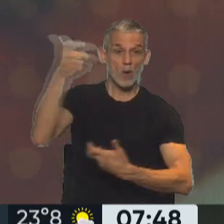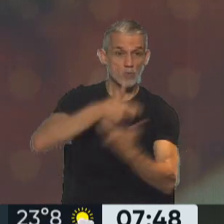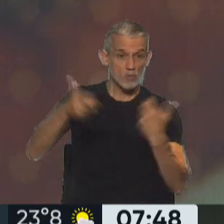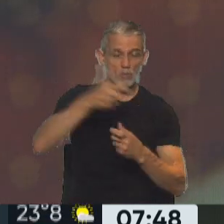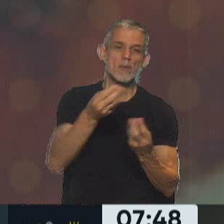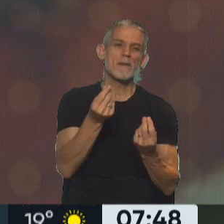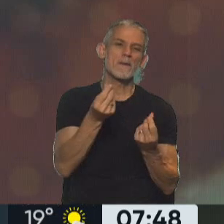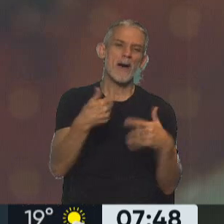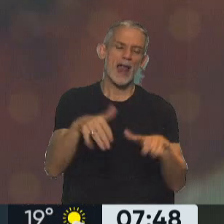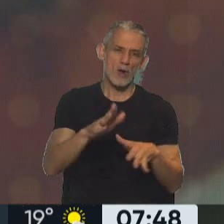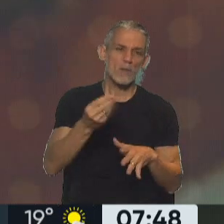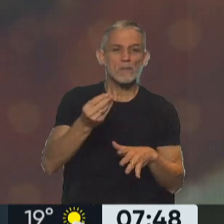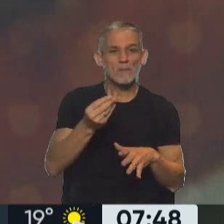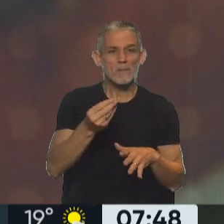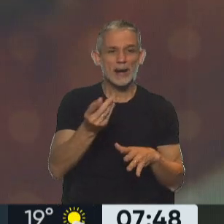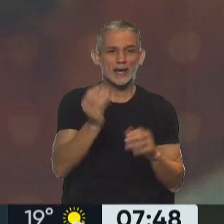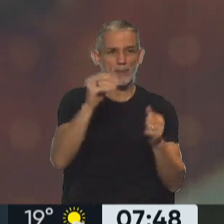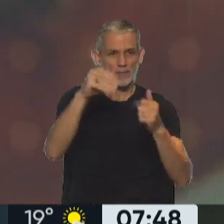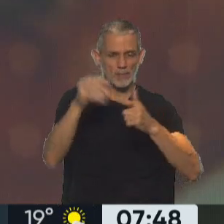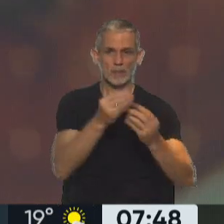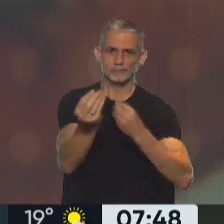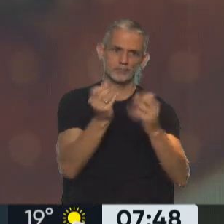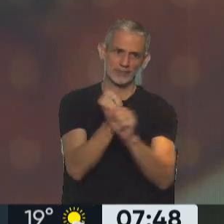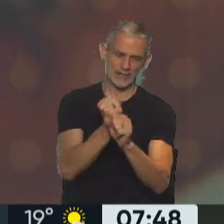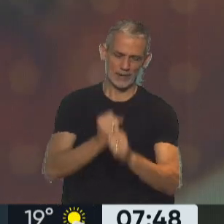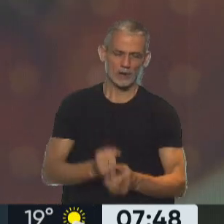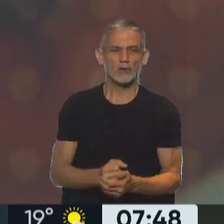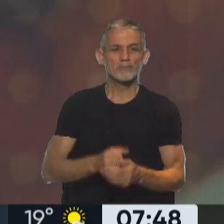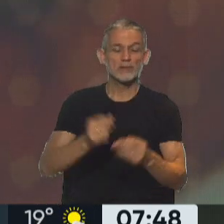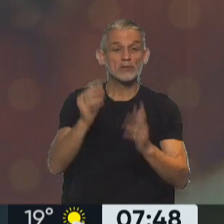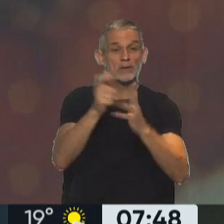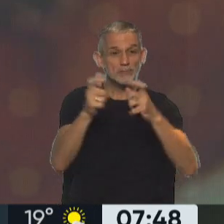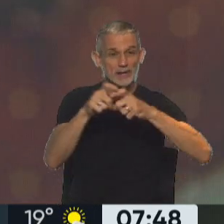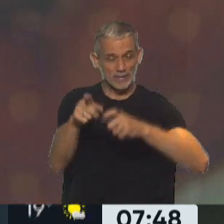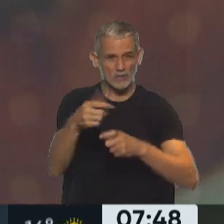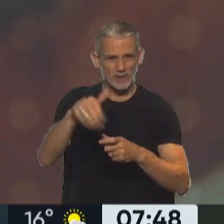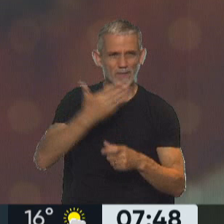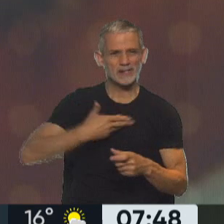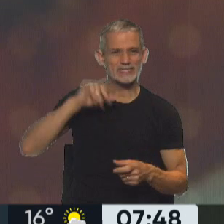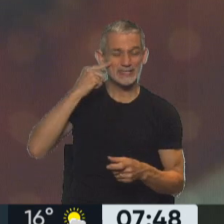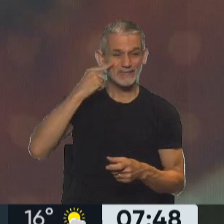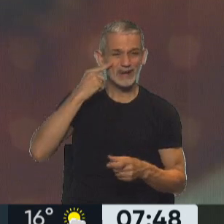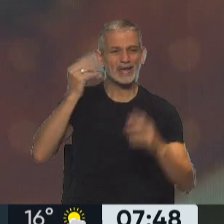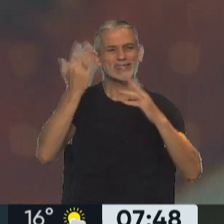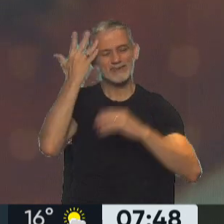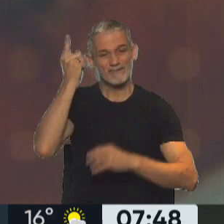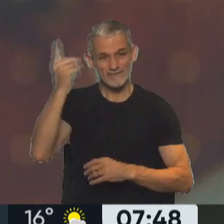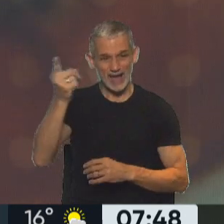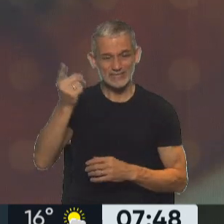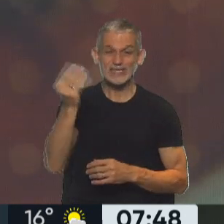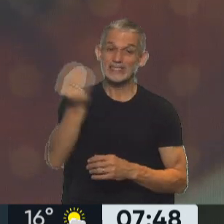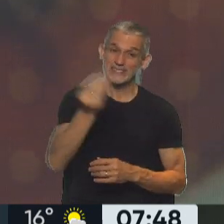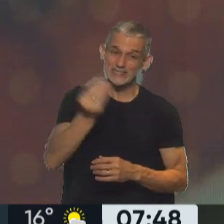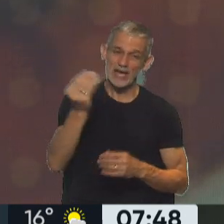agregado de valor, para, claro, también generar puestos de trabajo. La agenda internacional, insisto, en un ratito nada más, el presidente Alberto Fernández en Francia, el